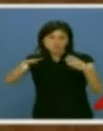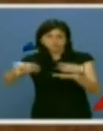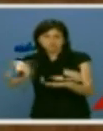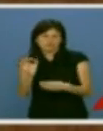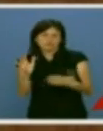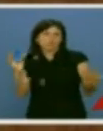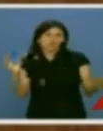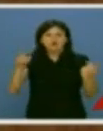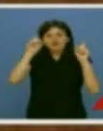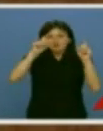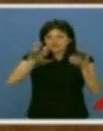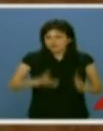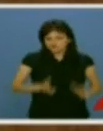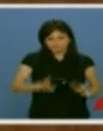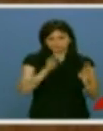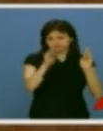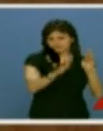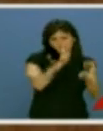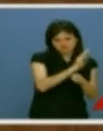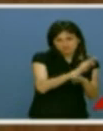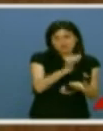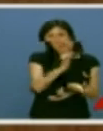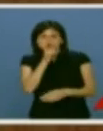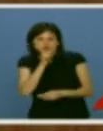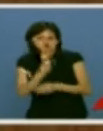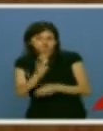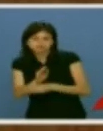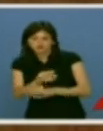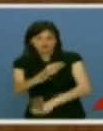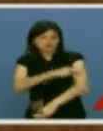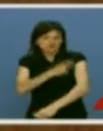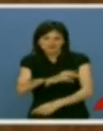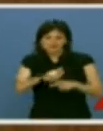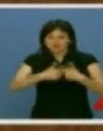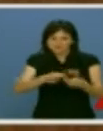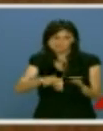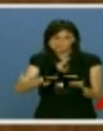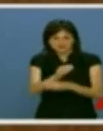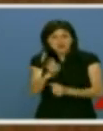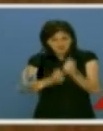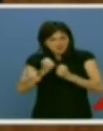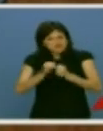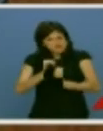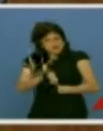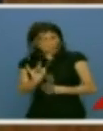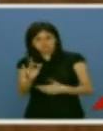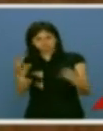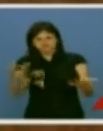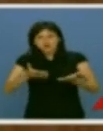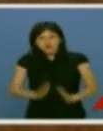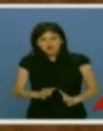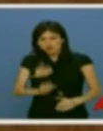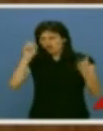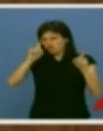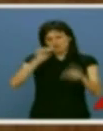recortar de la educación de sus hijos o del bienestar de sus abuelos o de la salud de la familia. Tendrán que ser austeros, sí, pero el objetivo es que el niño tenga la